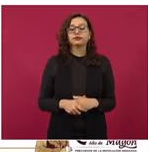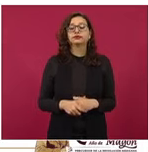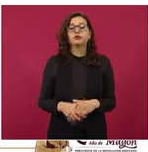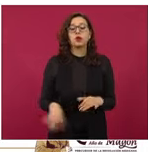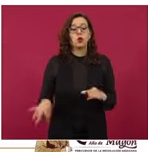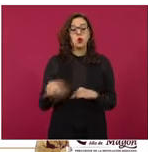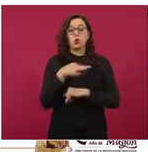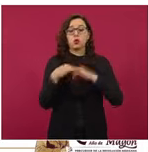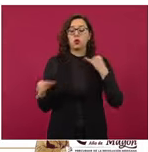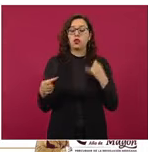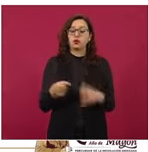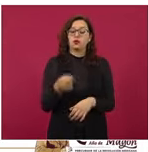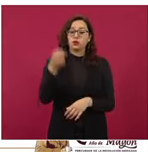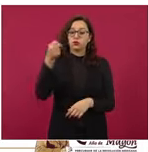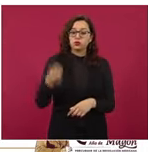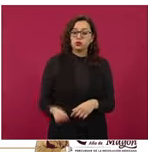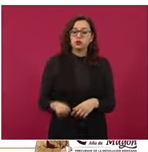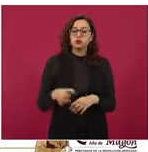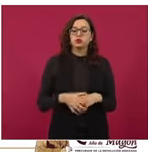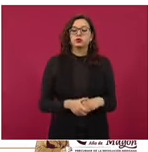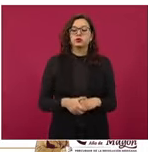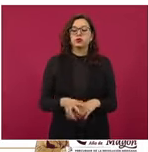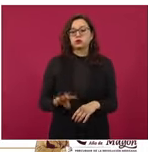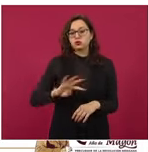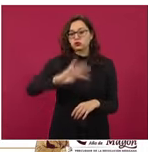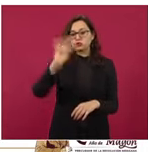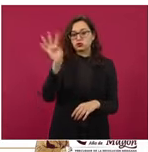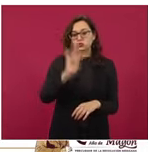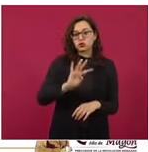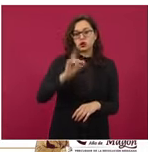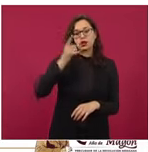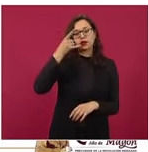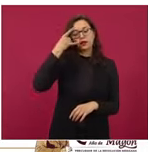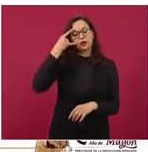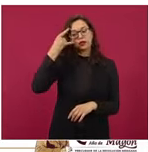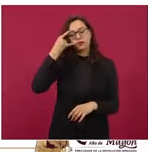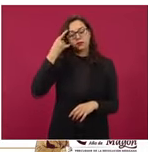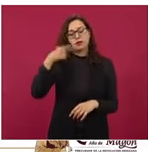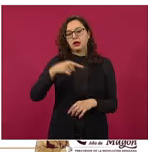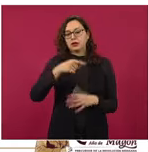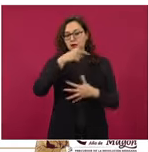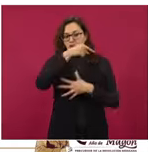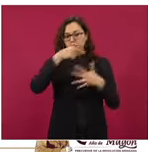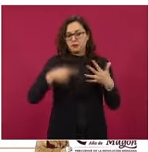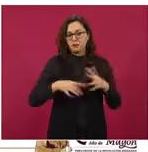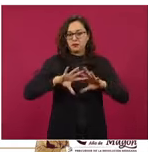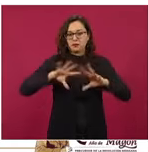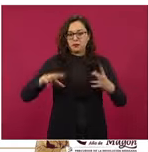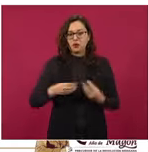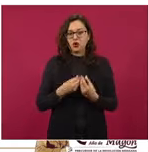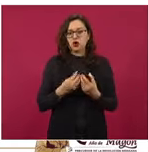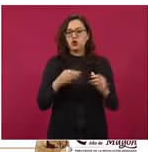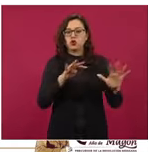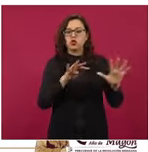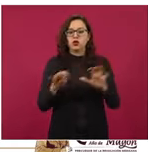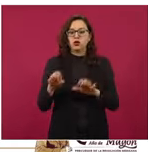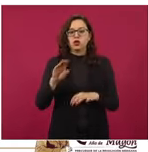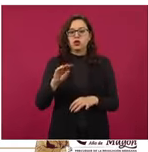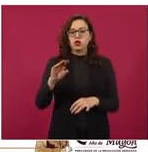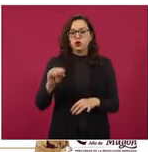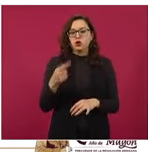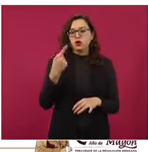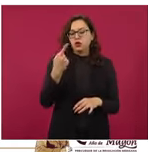zona sur, sureste, Soriana, Super Campeche, en Campeche, Campeche, 991 pesos con 20